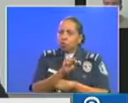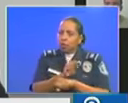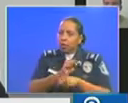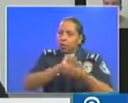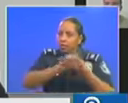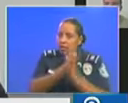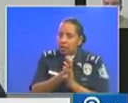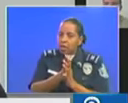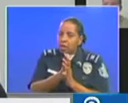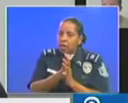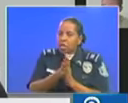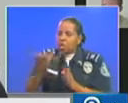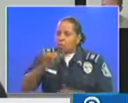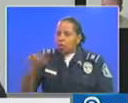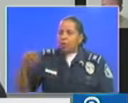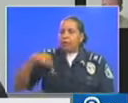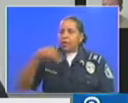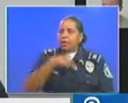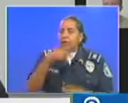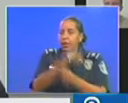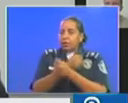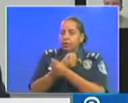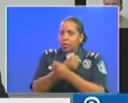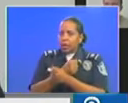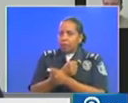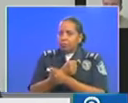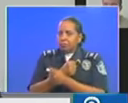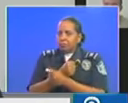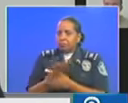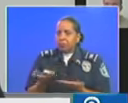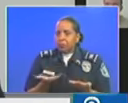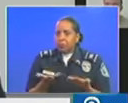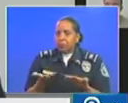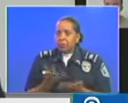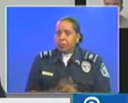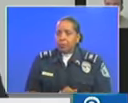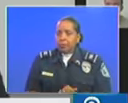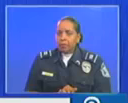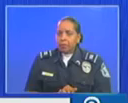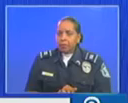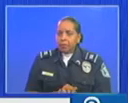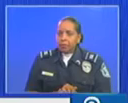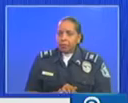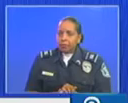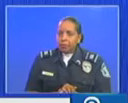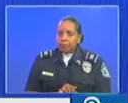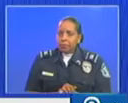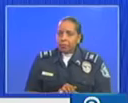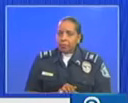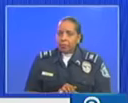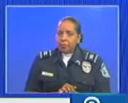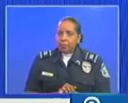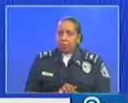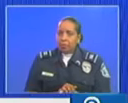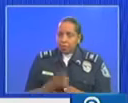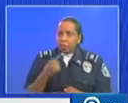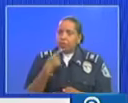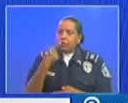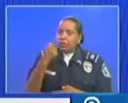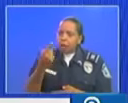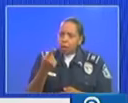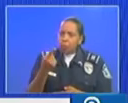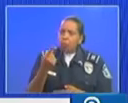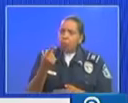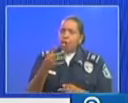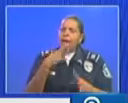porque esto podría afectar los números que nos acaban de presentar si realmente se ha estado conversando en